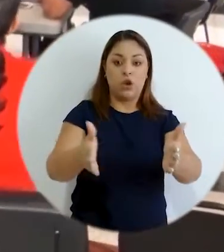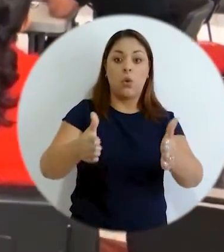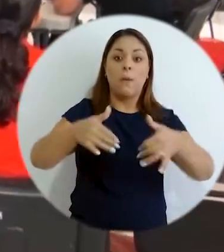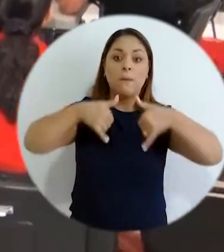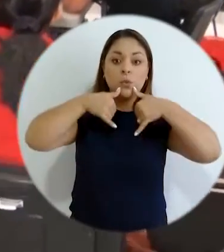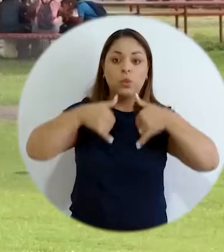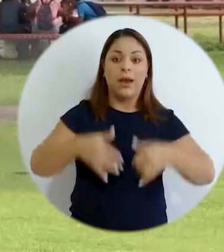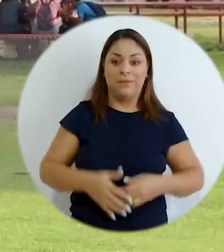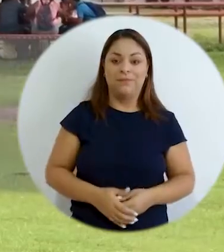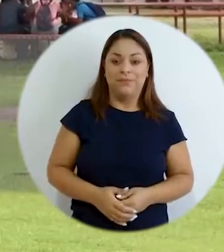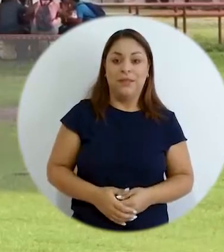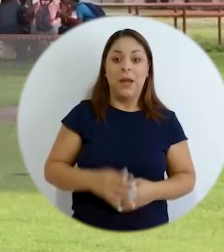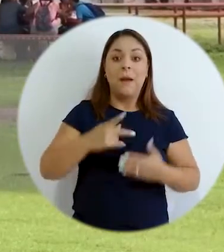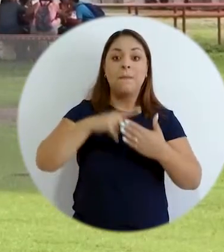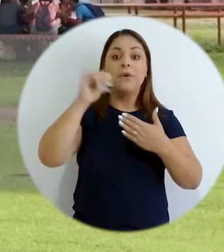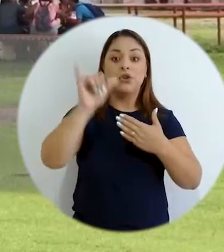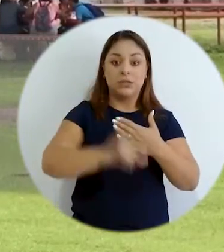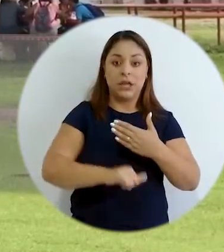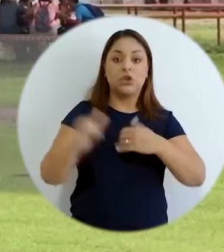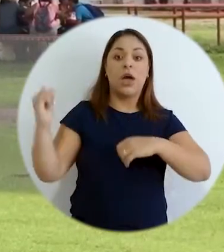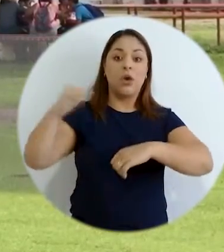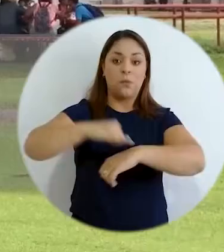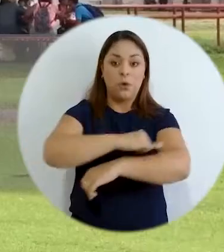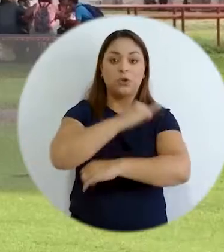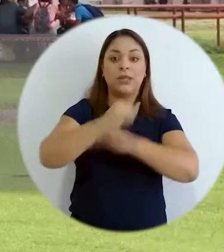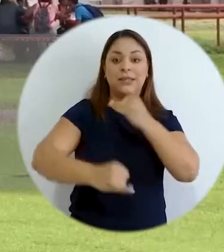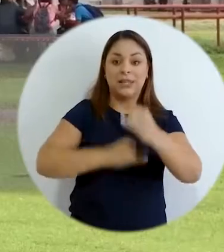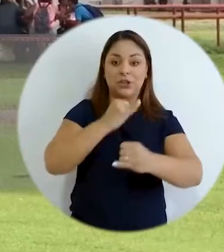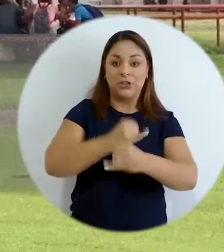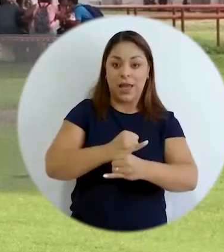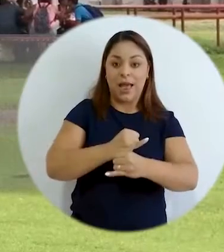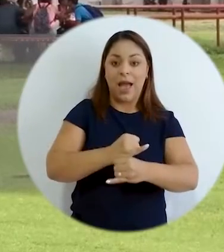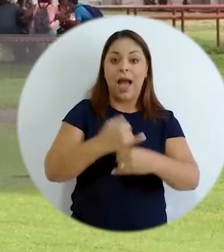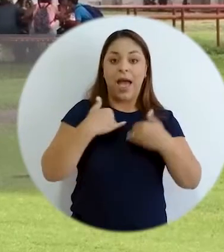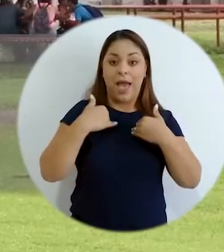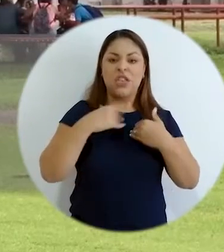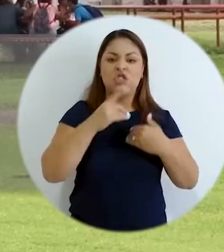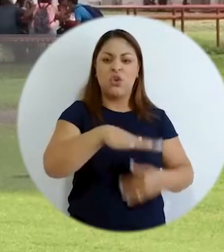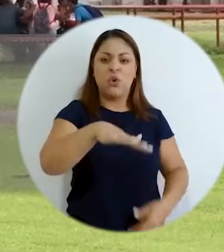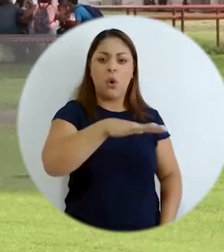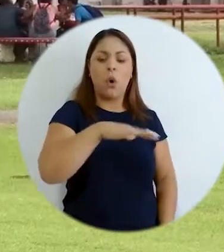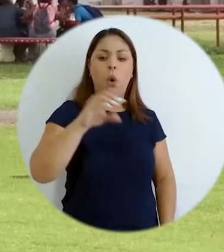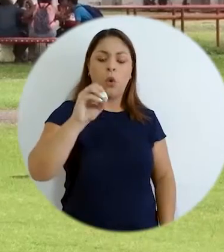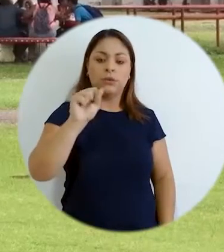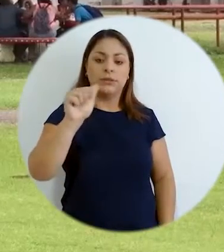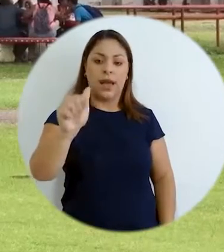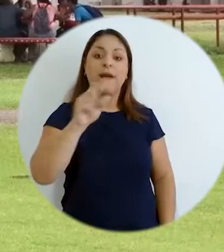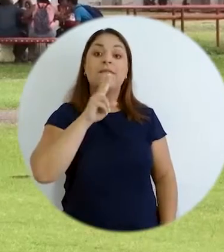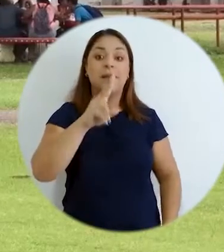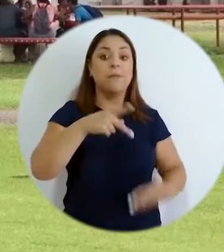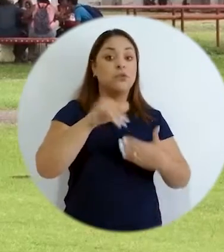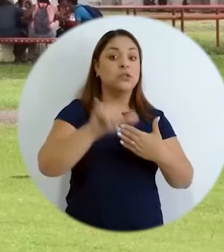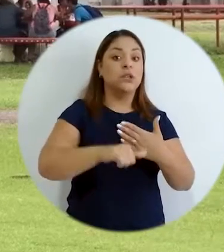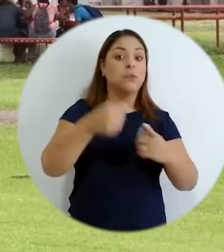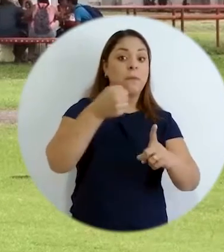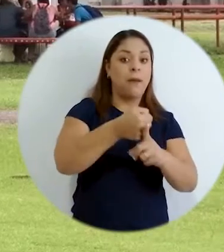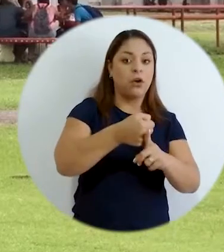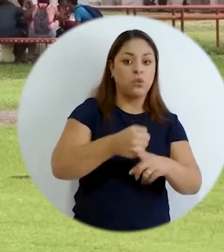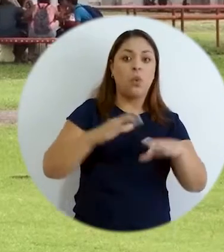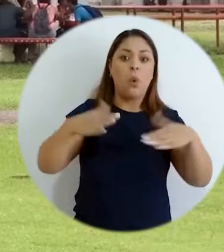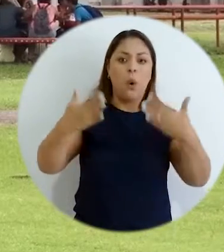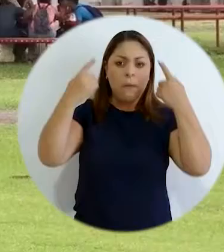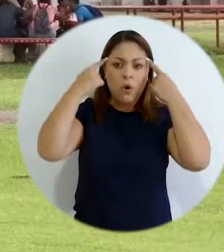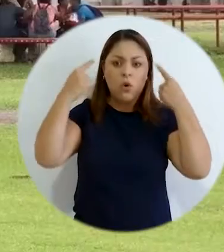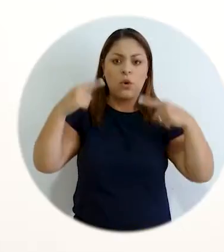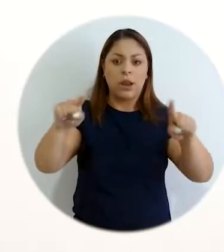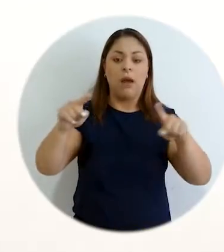¿sí? el proyecto del aeropuerto internacional en Osa es un proyecto de impacto el proyecto cómo logramos